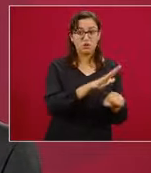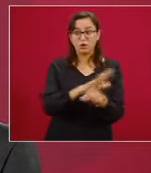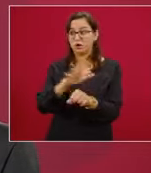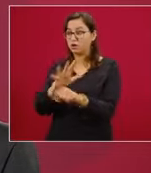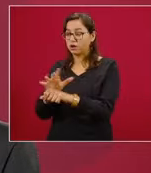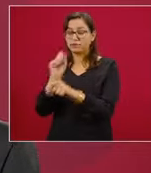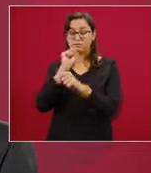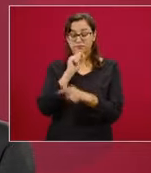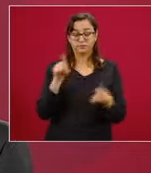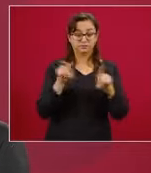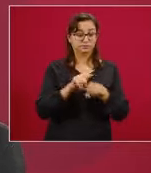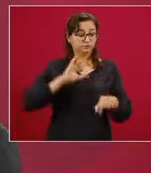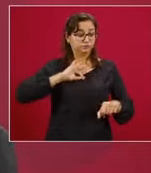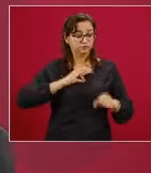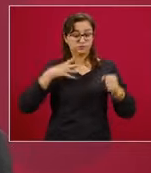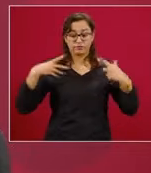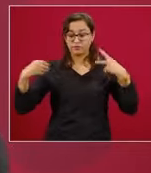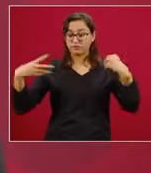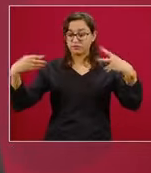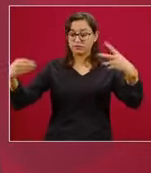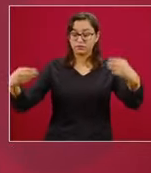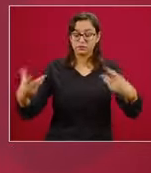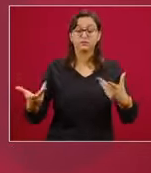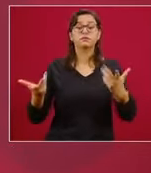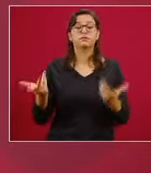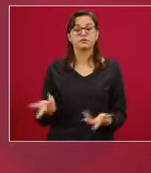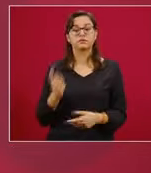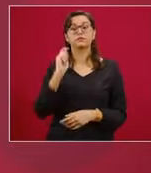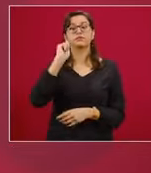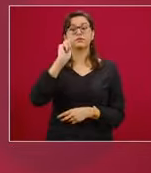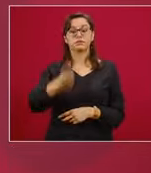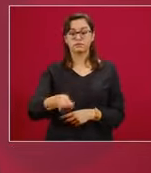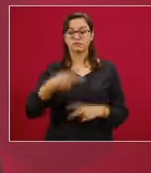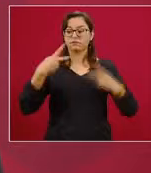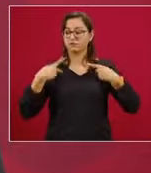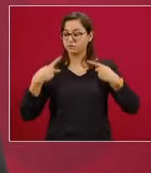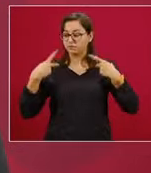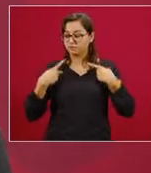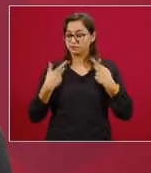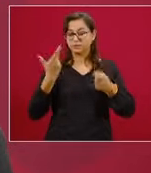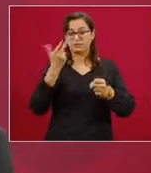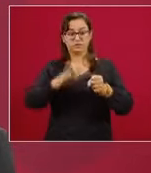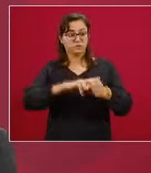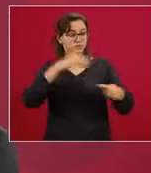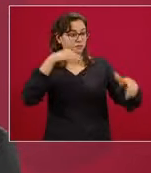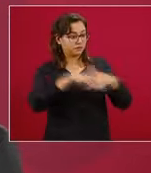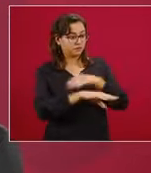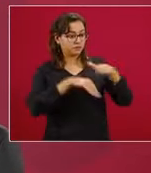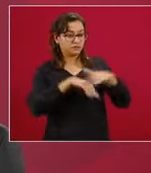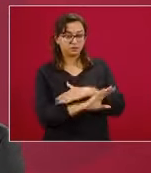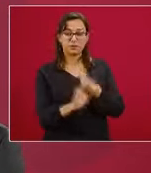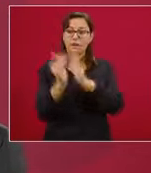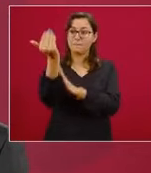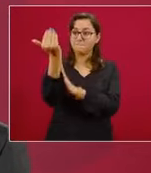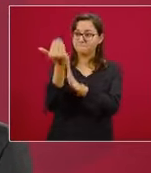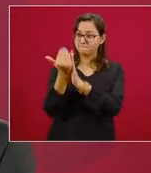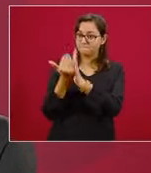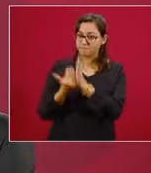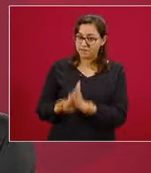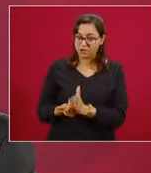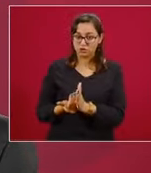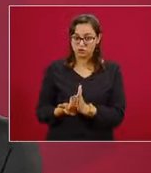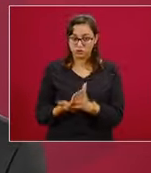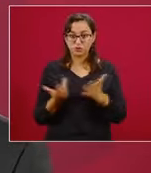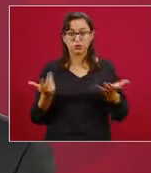una manera indirecta, entre menos personas necesiten hospitalizarse, obviamente la cantidad de personas que ocupan el hospital